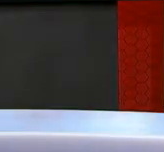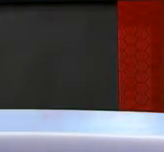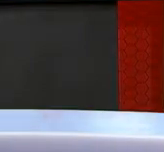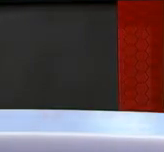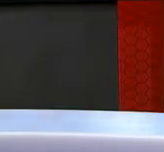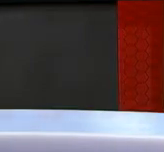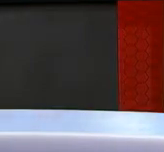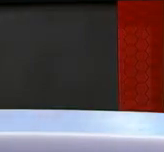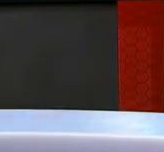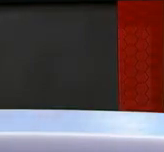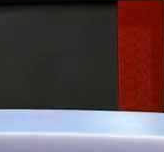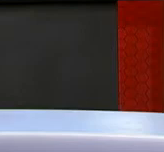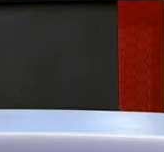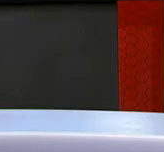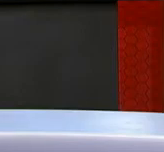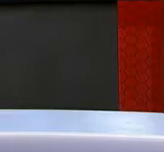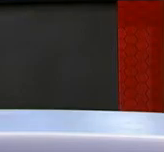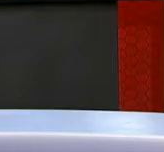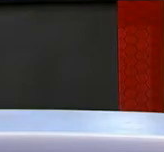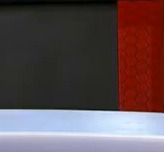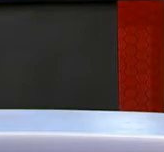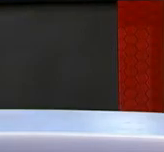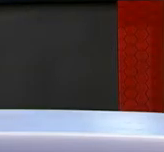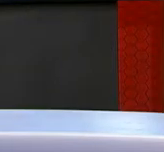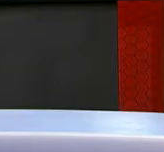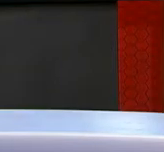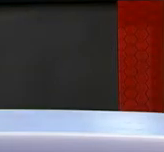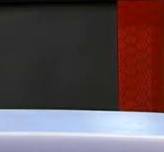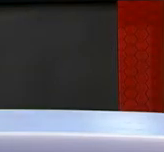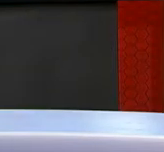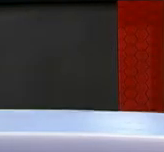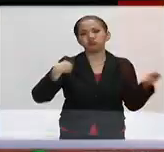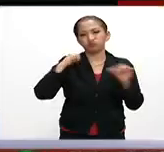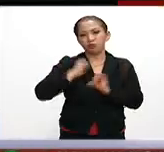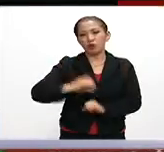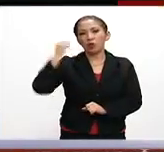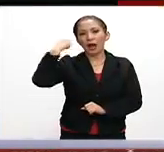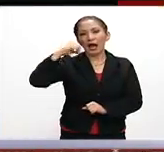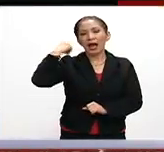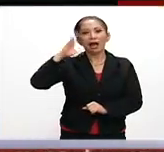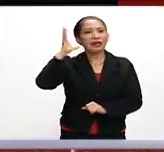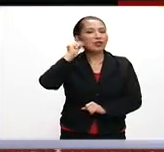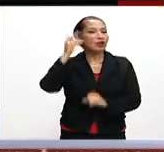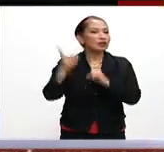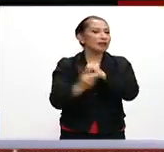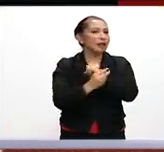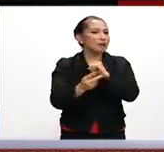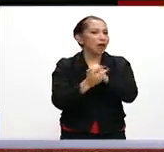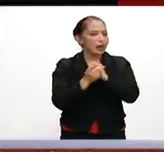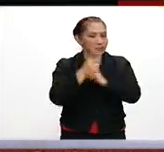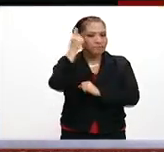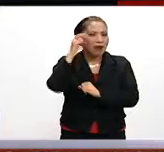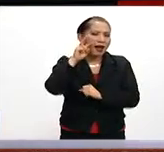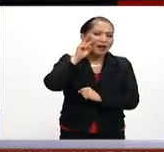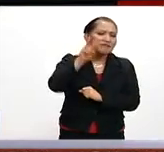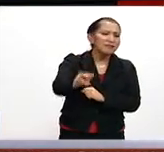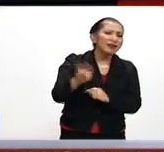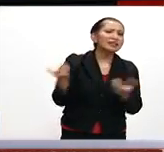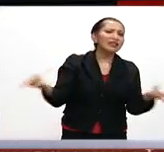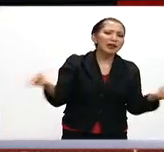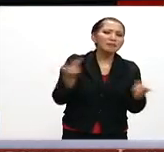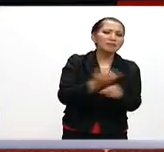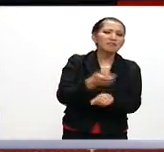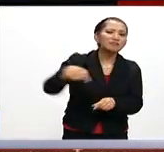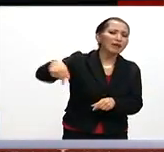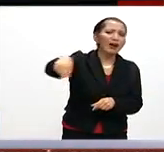a Oaxaca con Marco Santiago Pérez, el ex corresponsal de la Corporación Oaxaqueña de Radio y Televisión, para justamente ver cómo